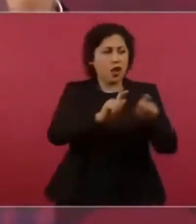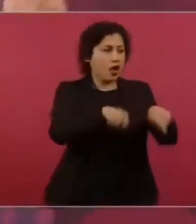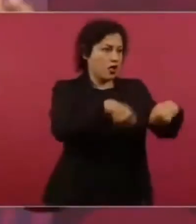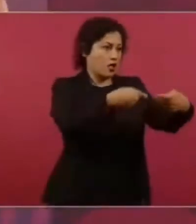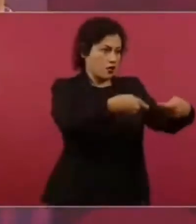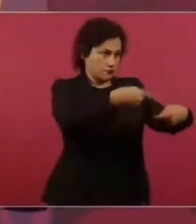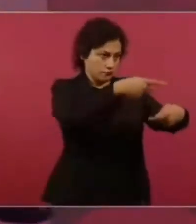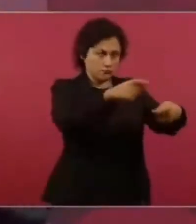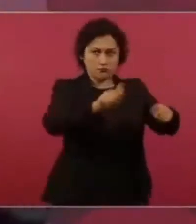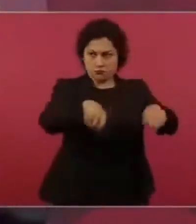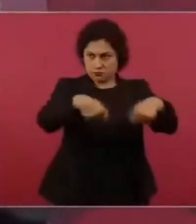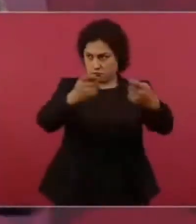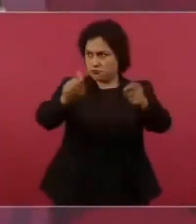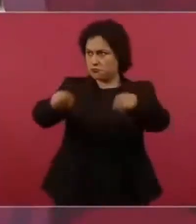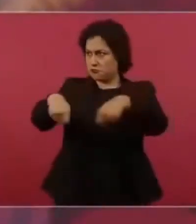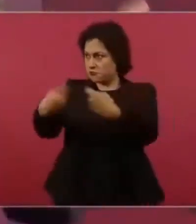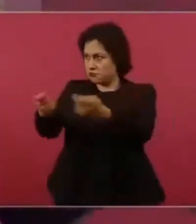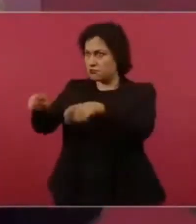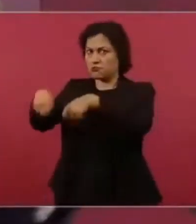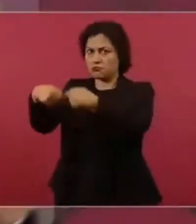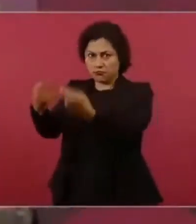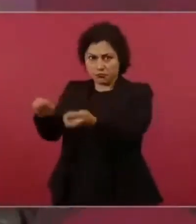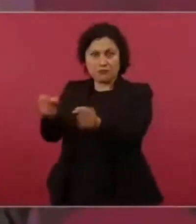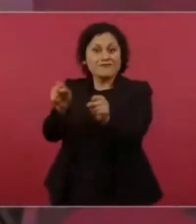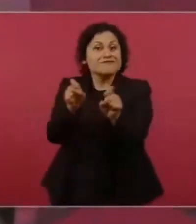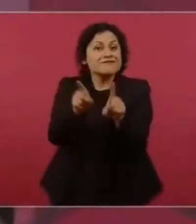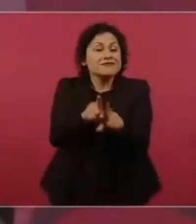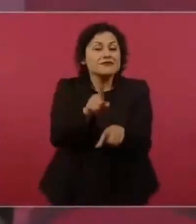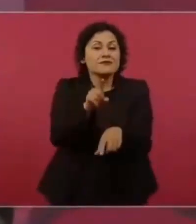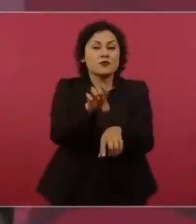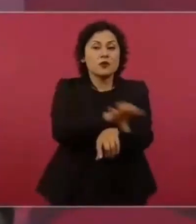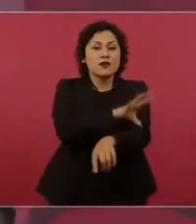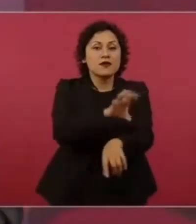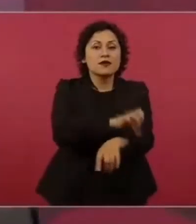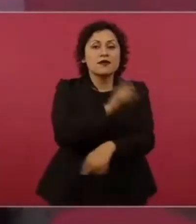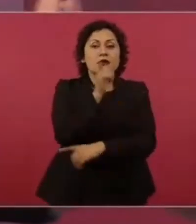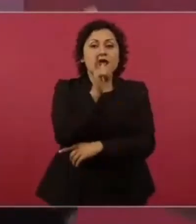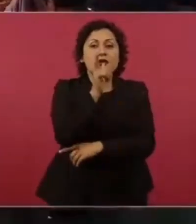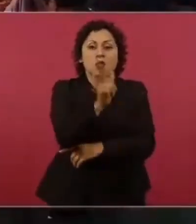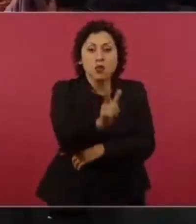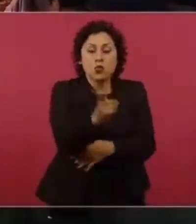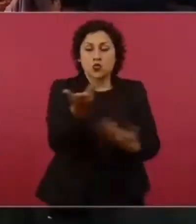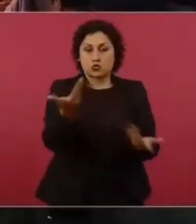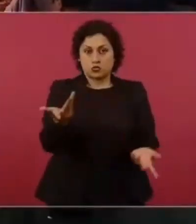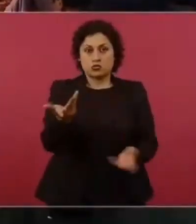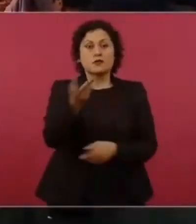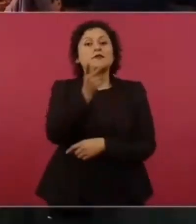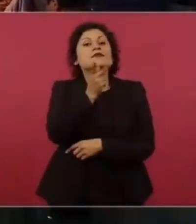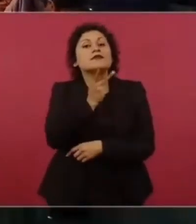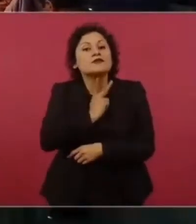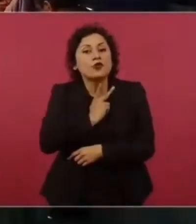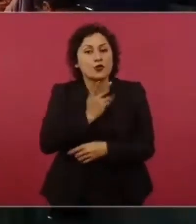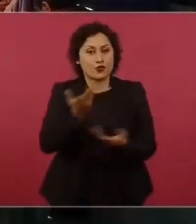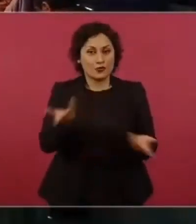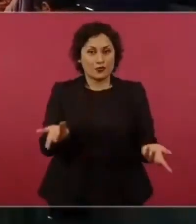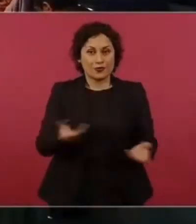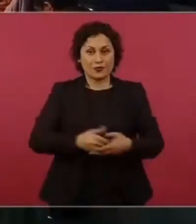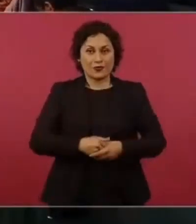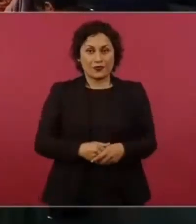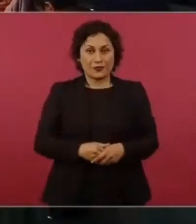Y la industria eléctrica, del petróleo, lo que decíamos